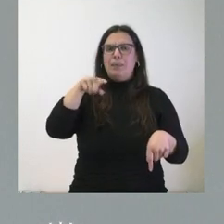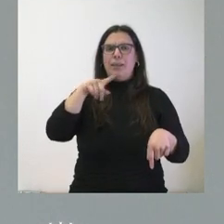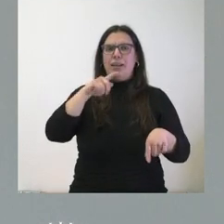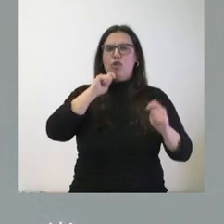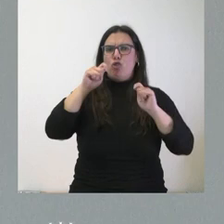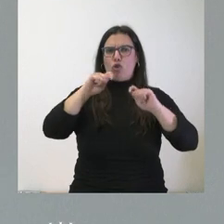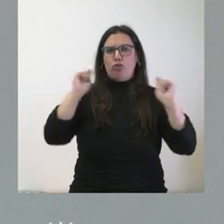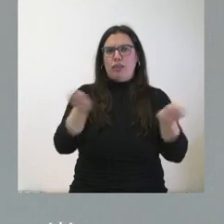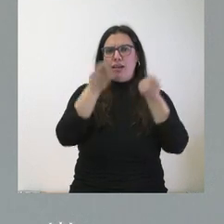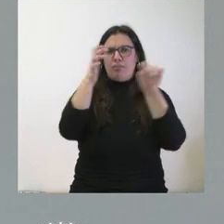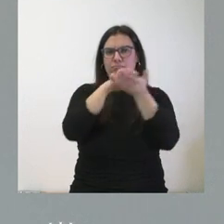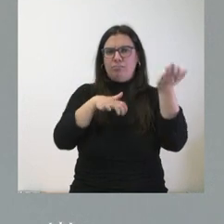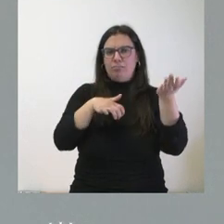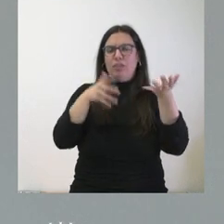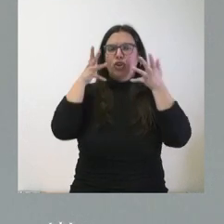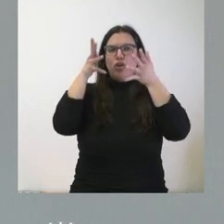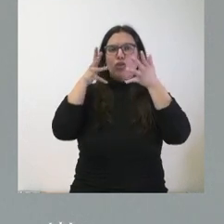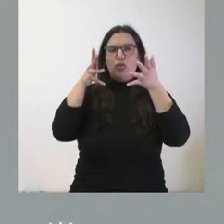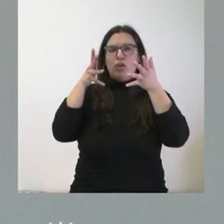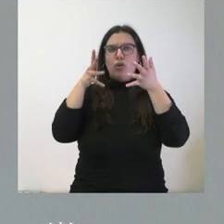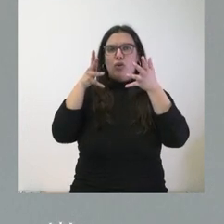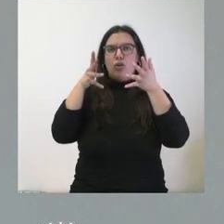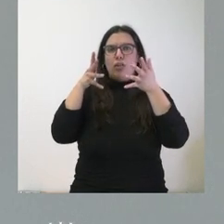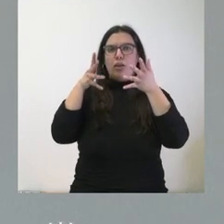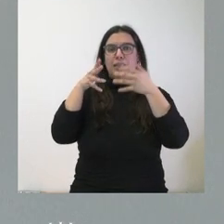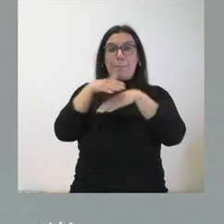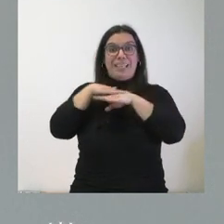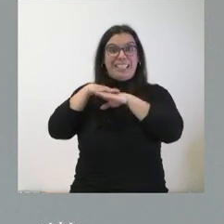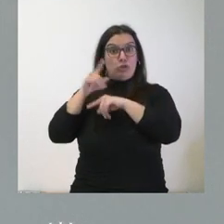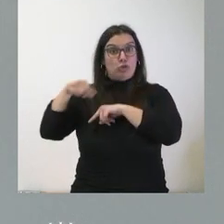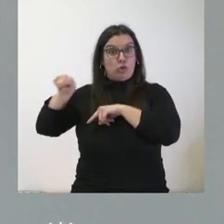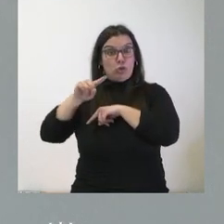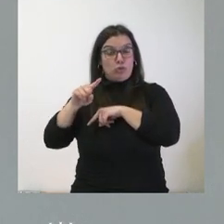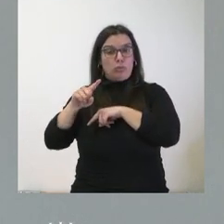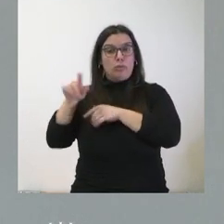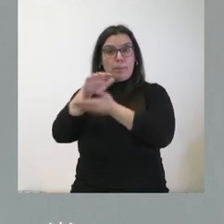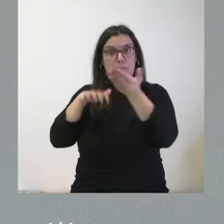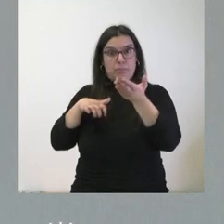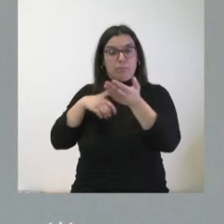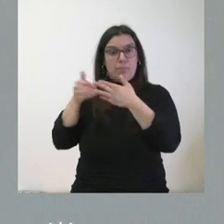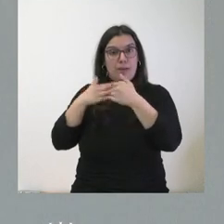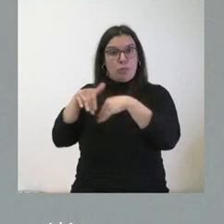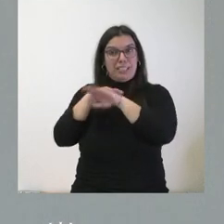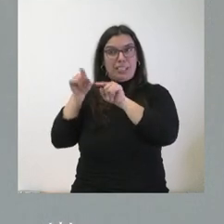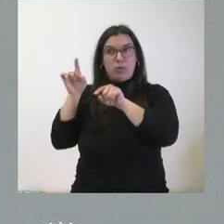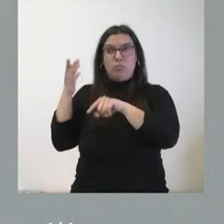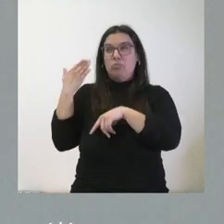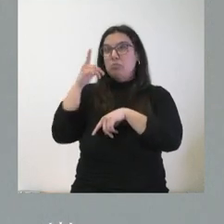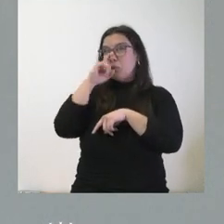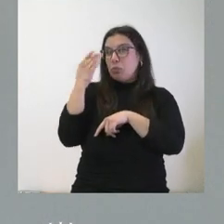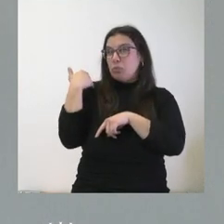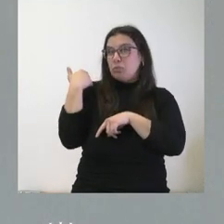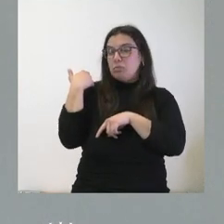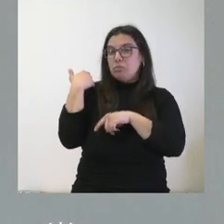del Consejo de Ministros o nota de prensa del propio ministerio, no recuerdo bien si era